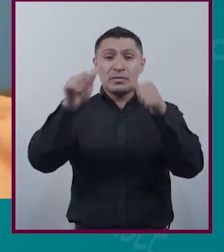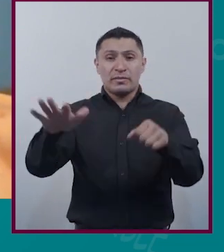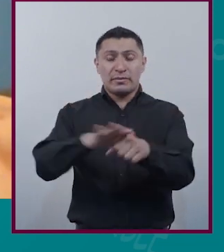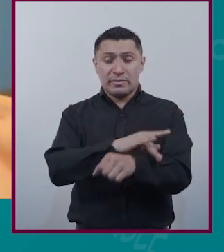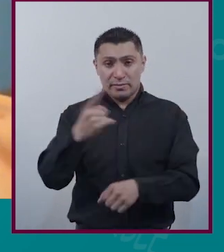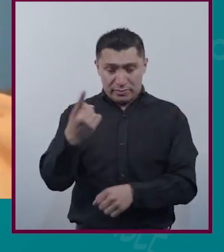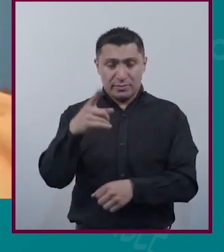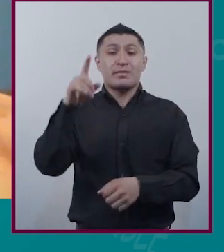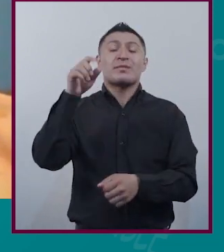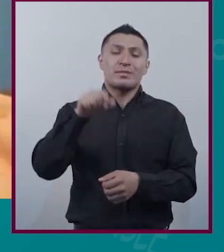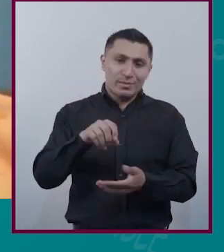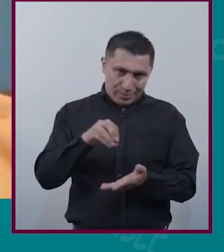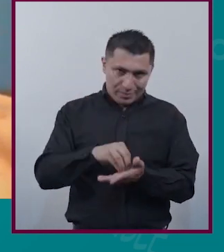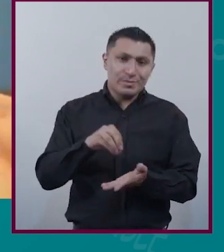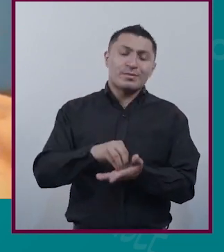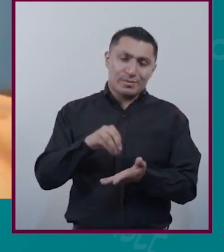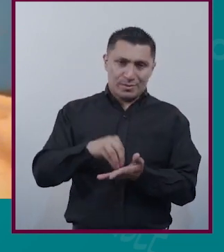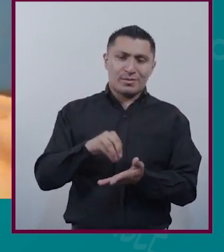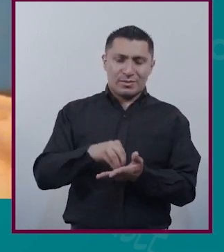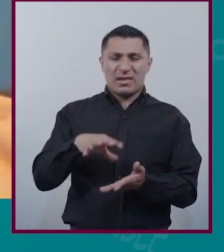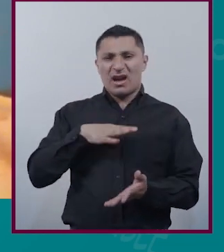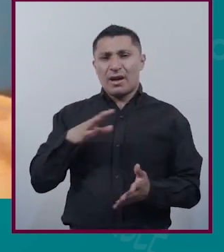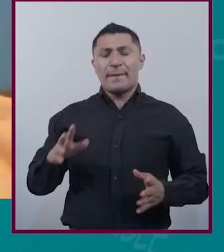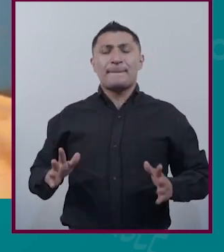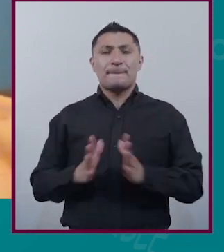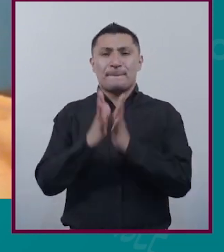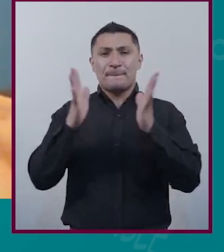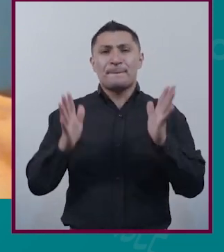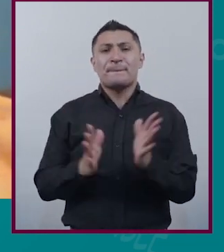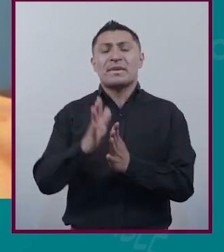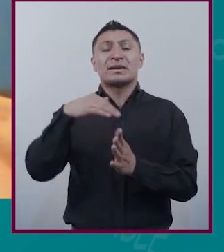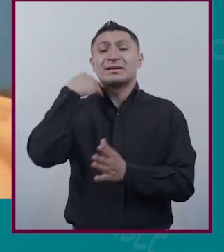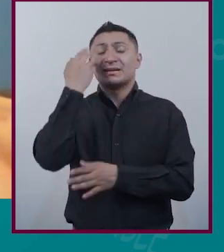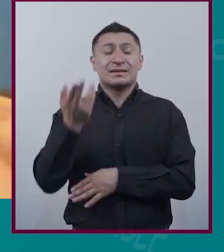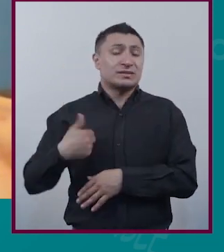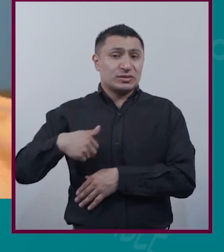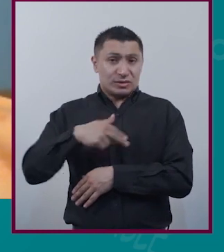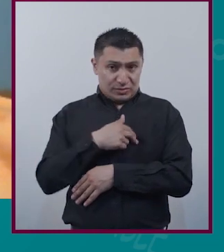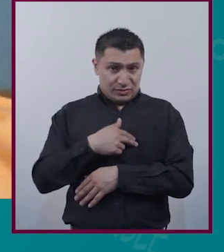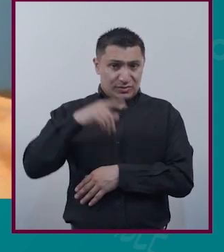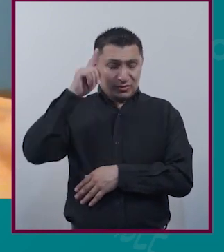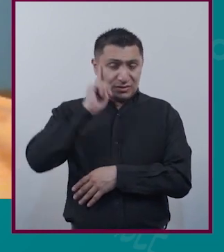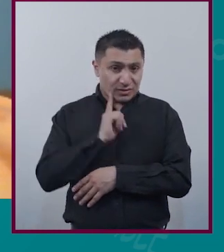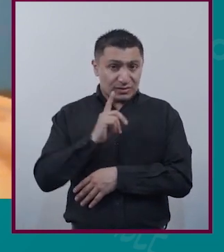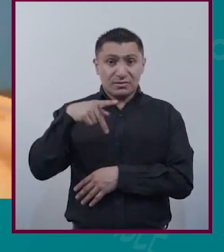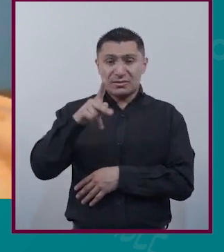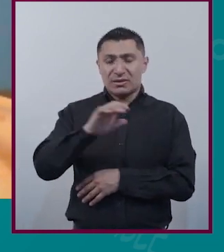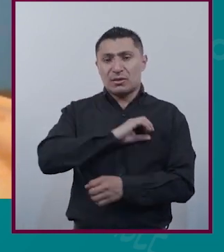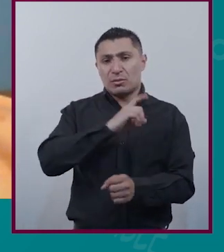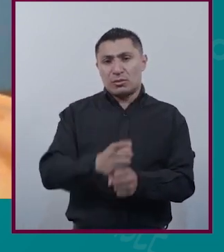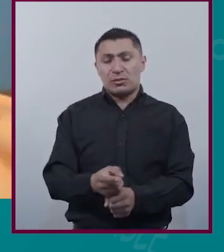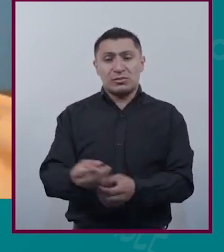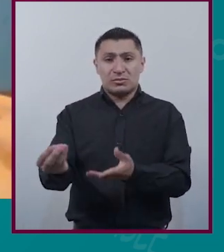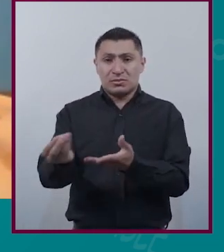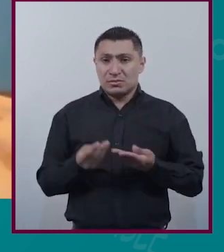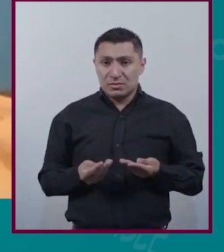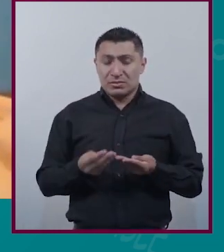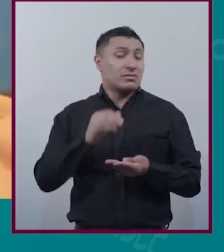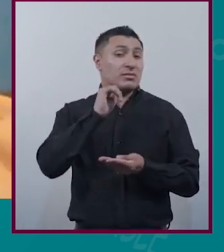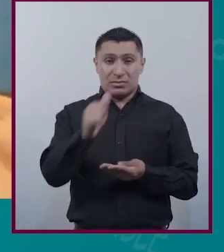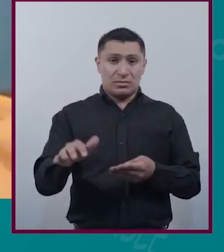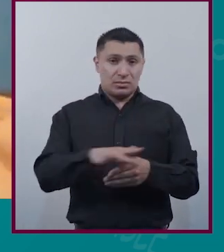todavía muchas participaciones que queremos las mujeres Y no nos dan la oportunidad por ser